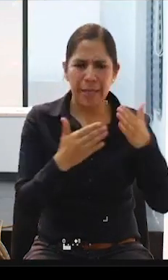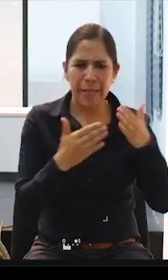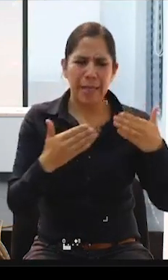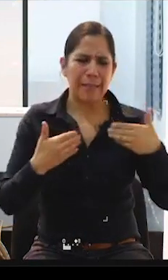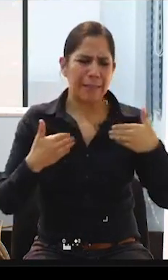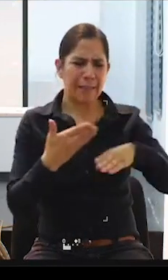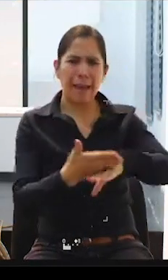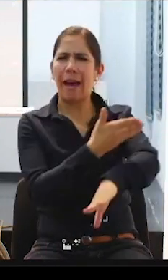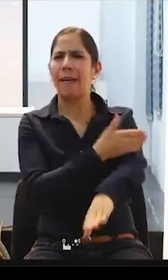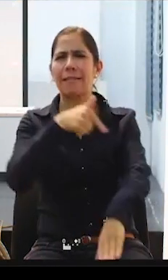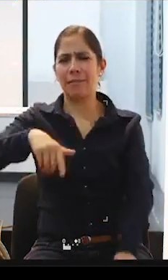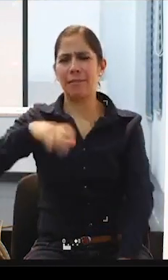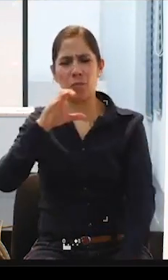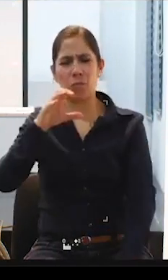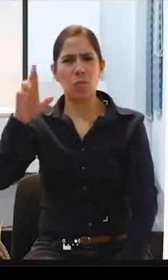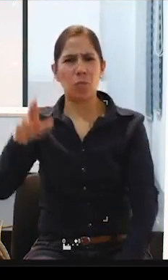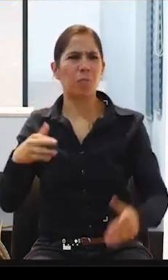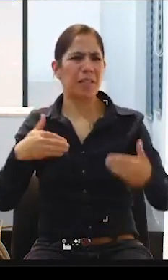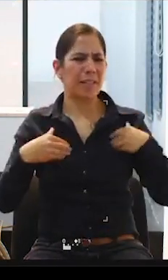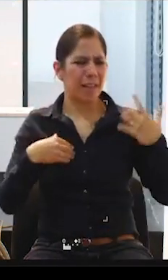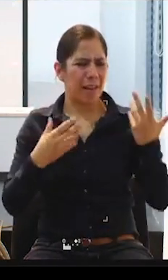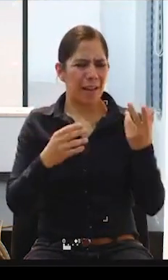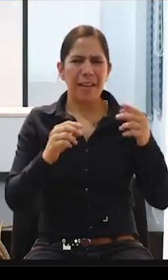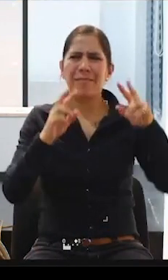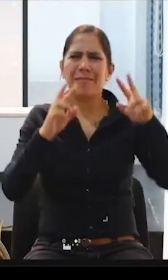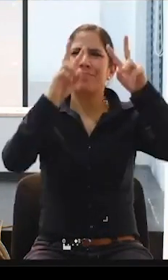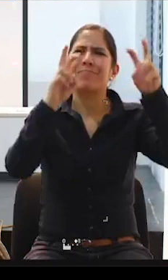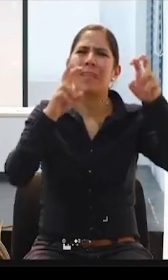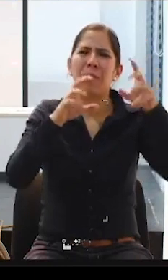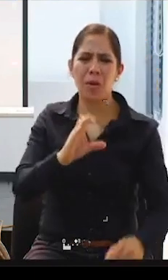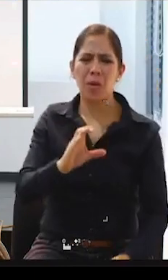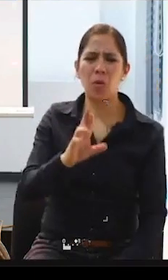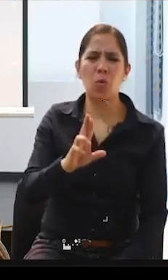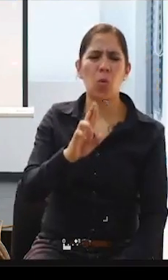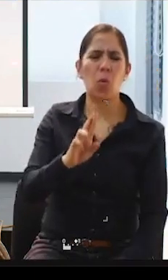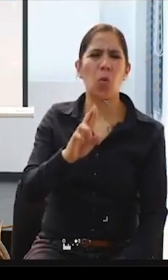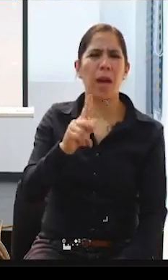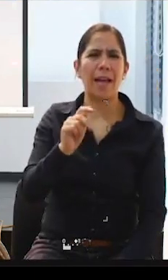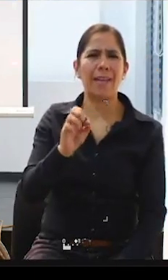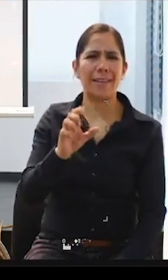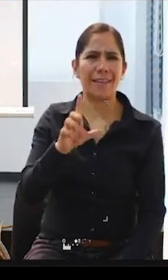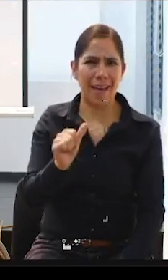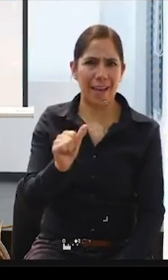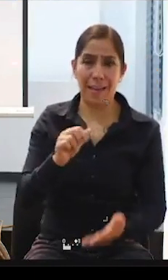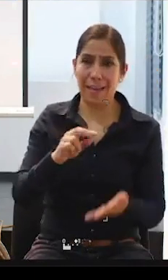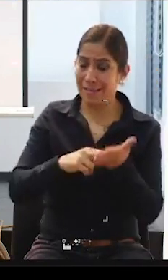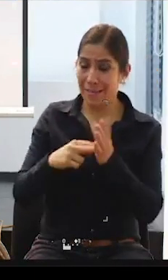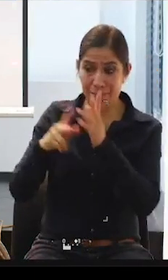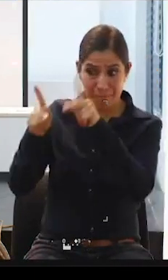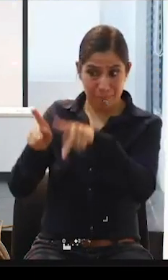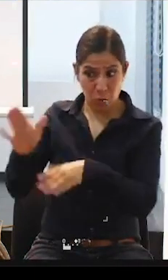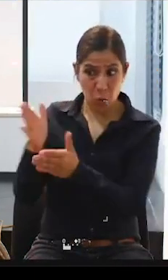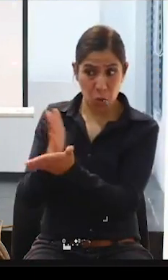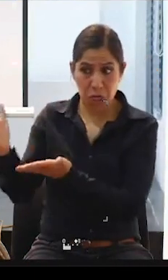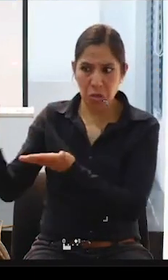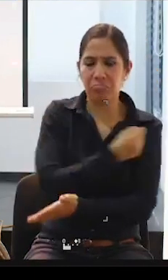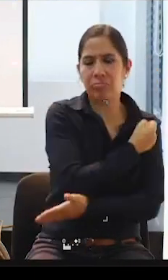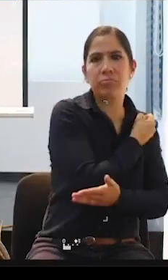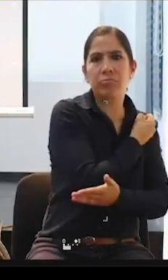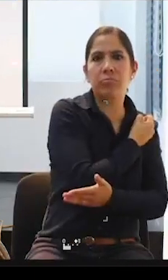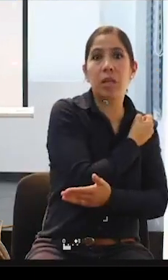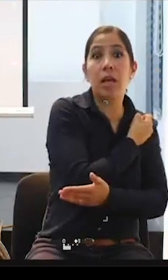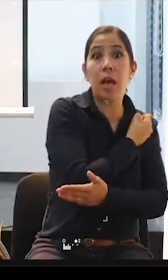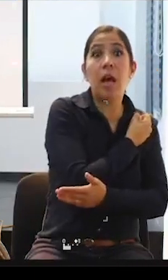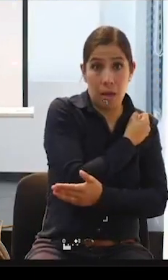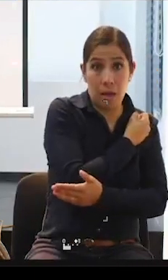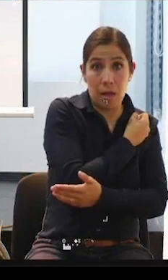la verdad que era esa figura bastante discriminatoria hacia la población en situación de discapacidad, porque significaba la muerte civil